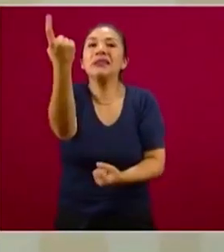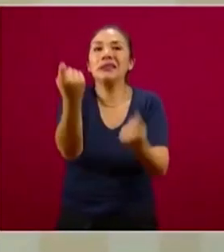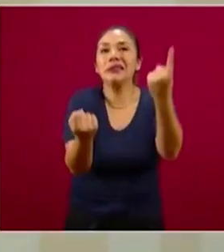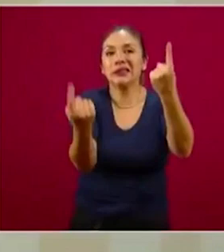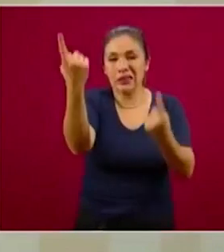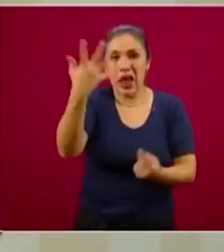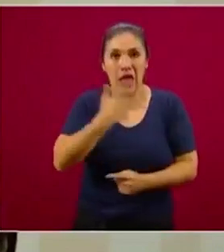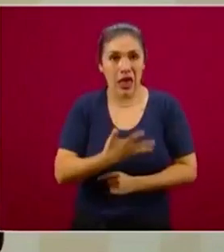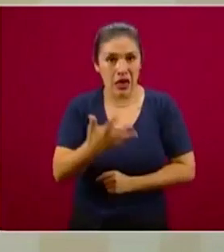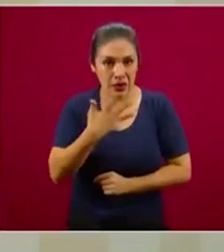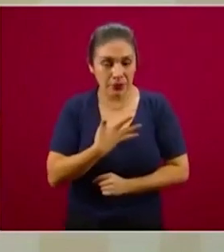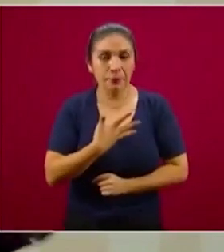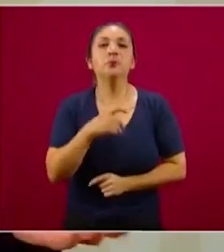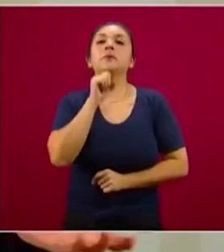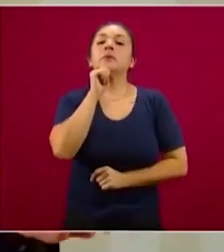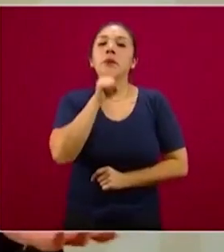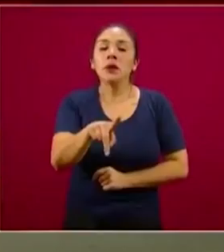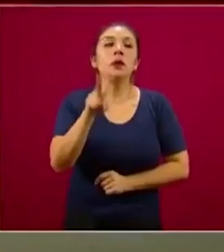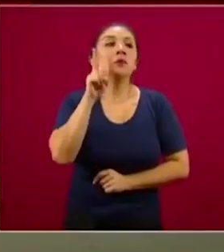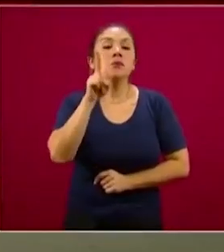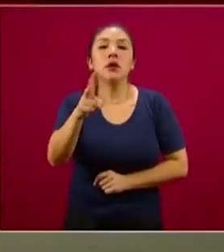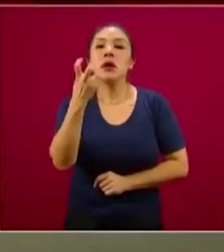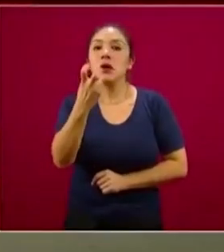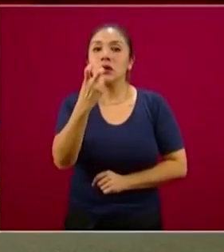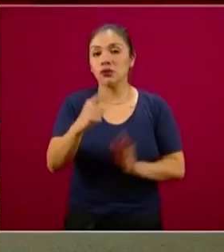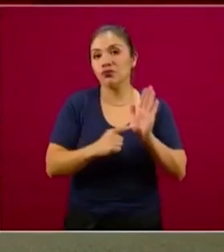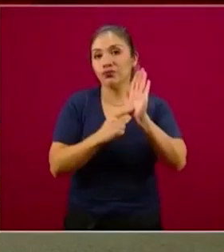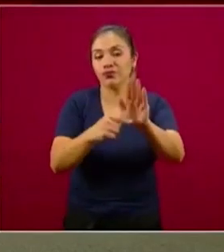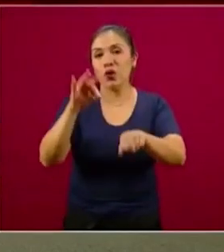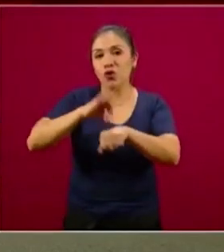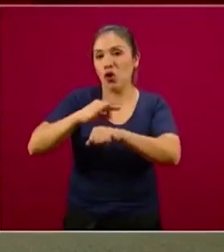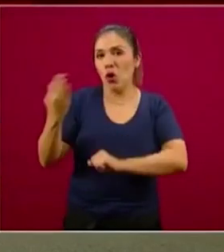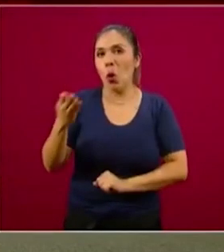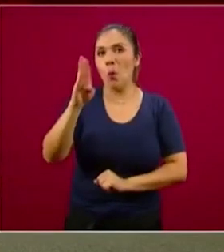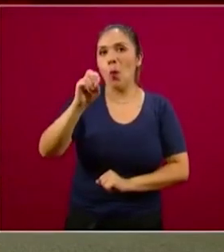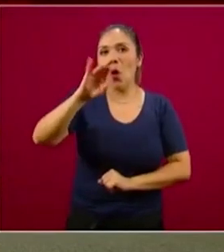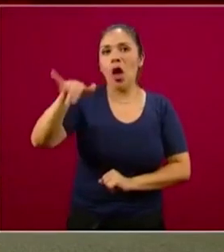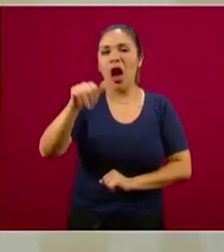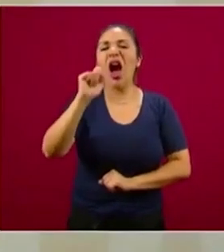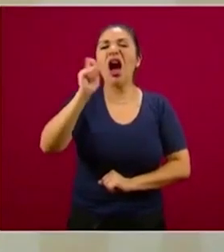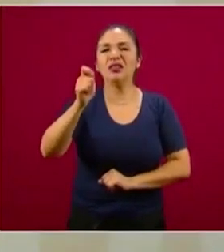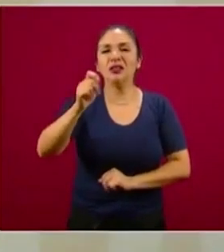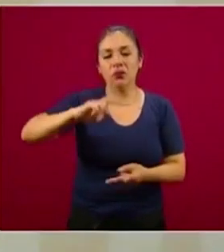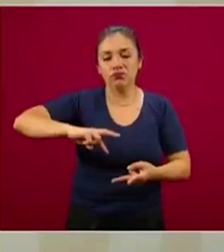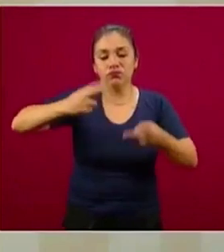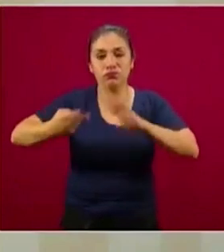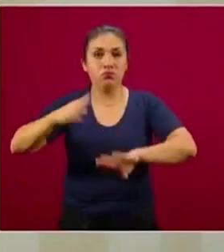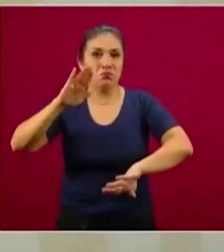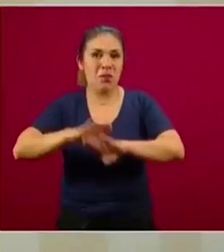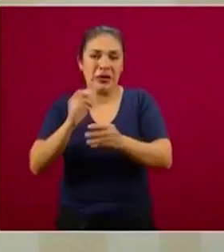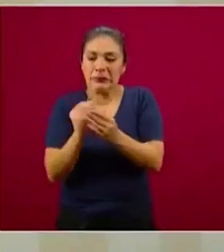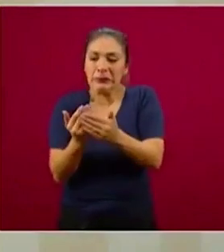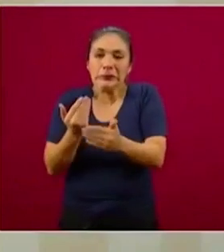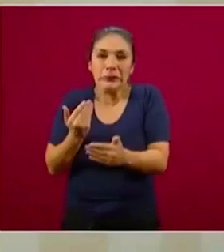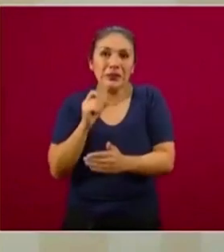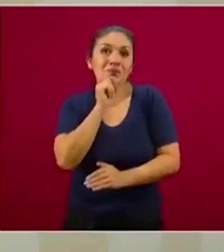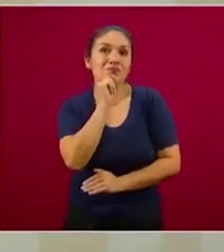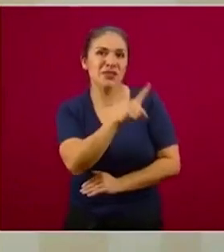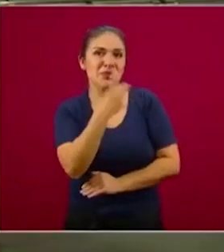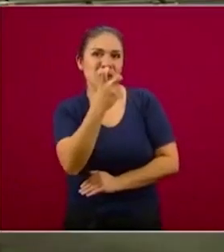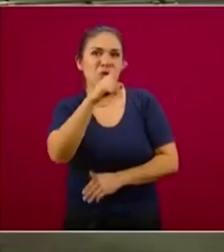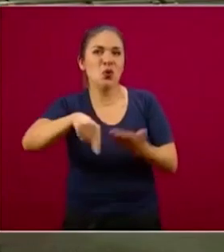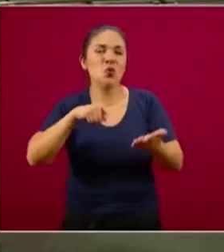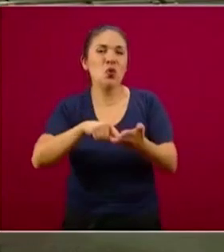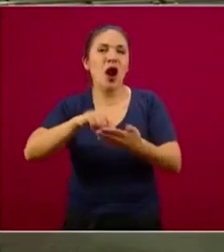varias de ellas. Y también ver esto que presentó el doctor Borja sobre la reconversión más reciente, que es esta del